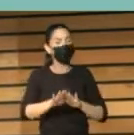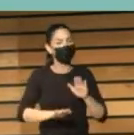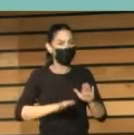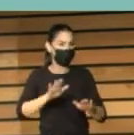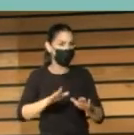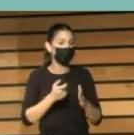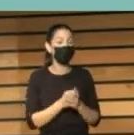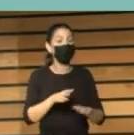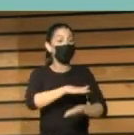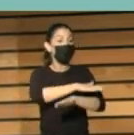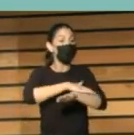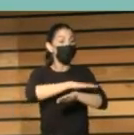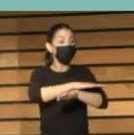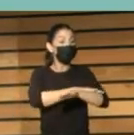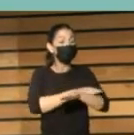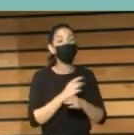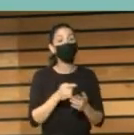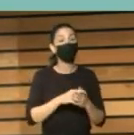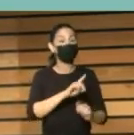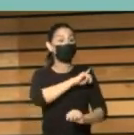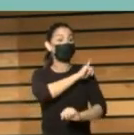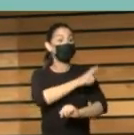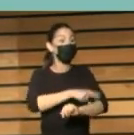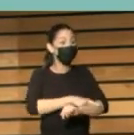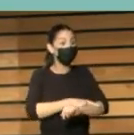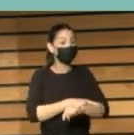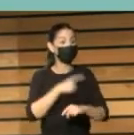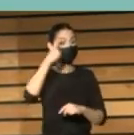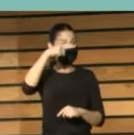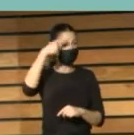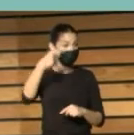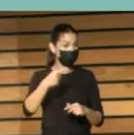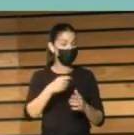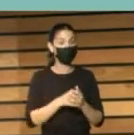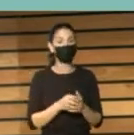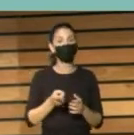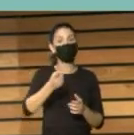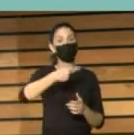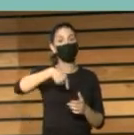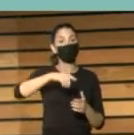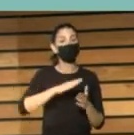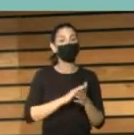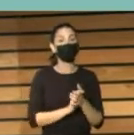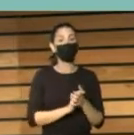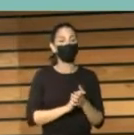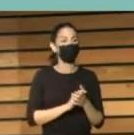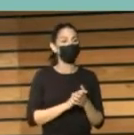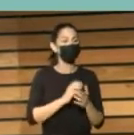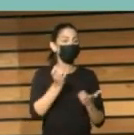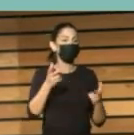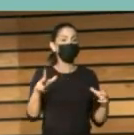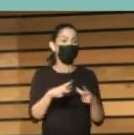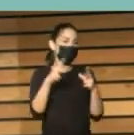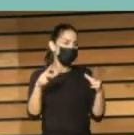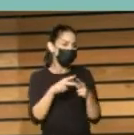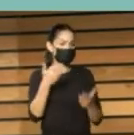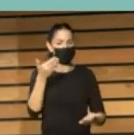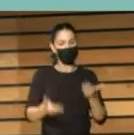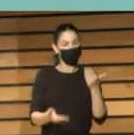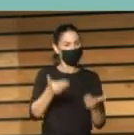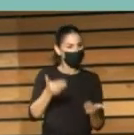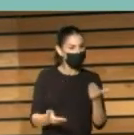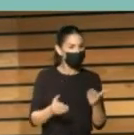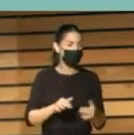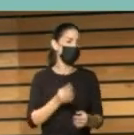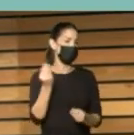Deporte tenemos clara la importancia de las bibliotecas y de cómo contribuyen a construir una sociedad mejor y más justa. Por eso, aunque no